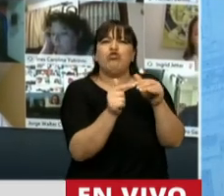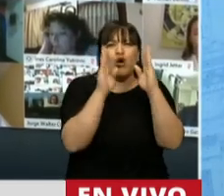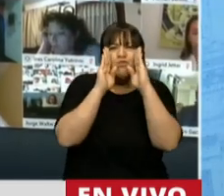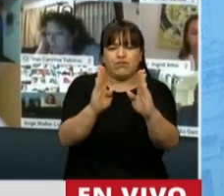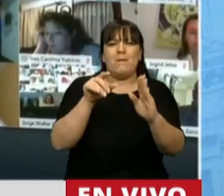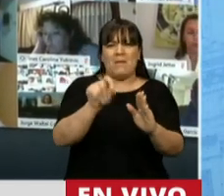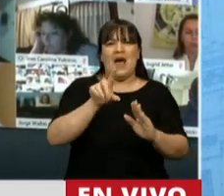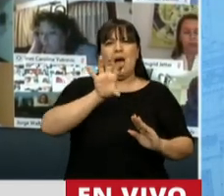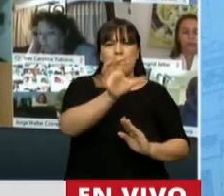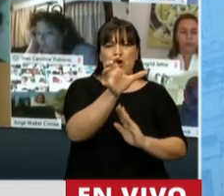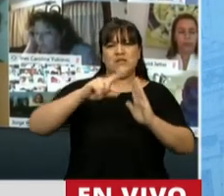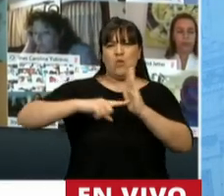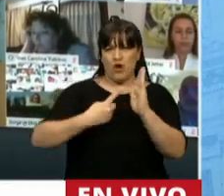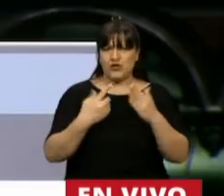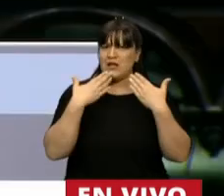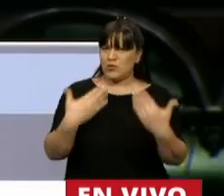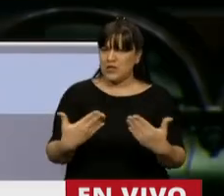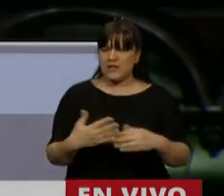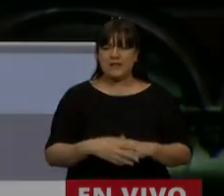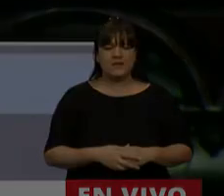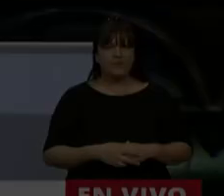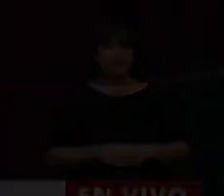provincia de Buenos Aires. Muchas gracias. Gracias, diputado.